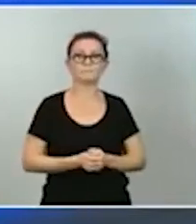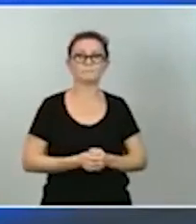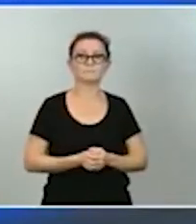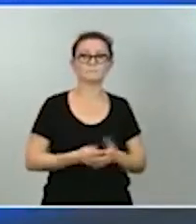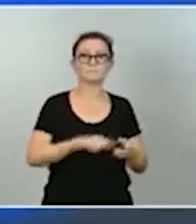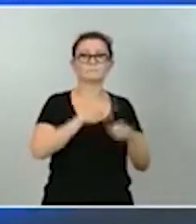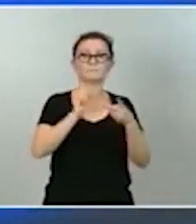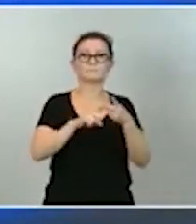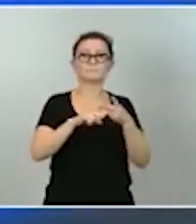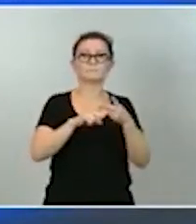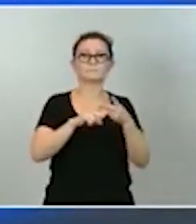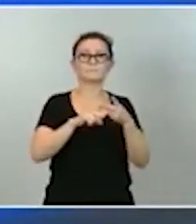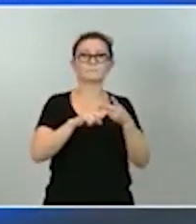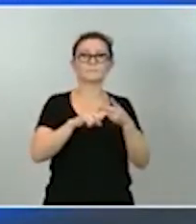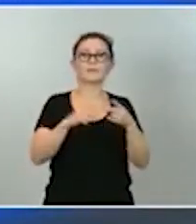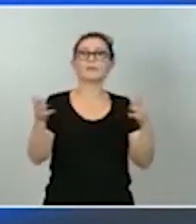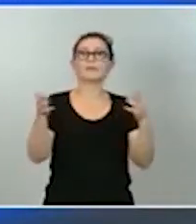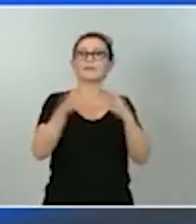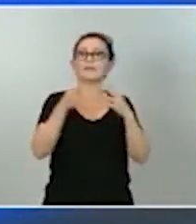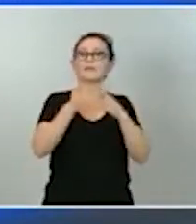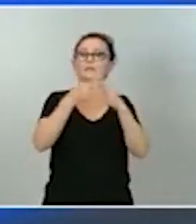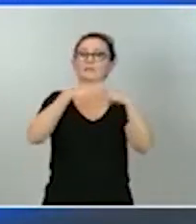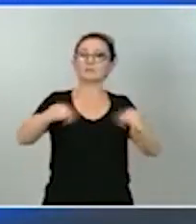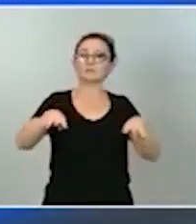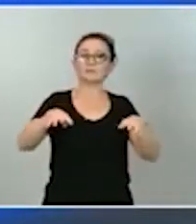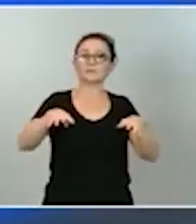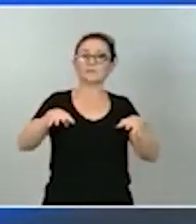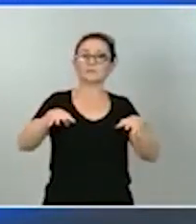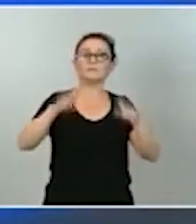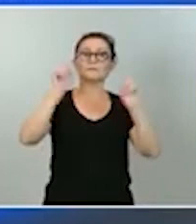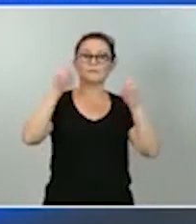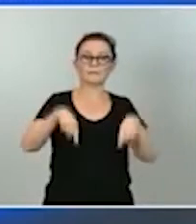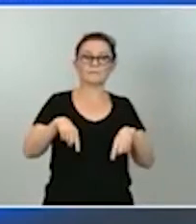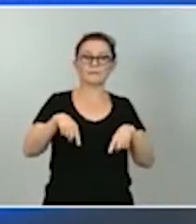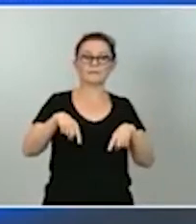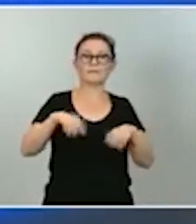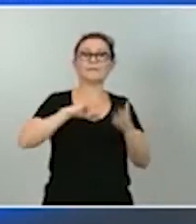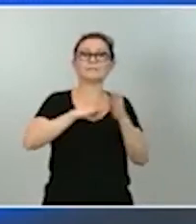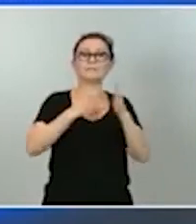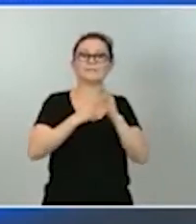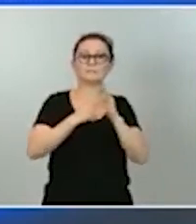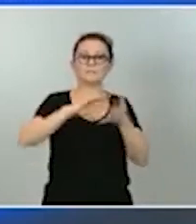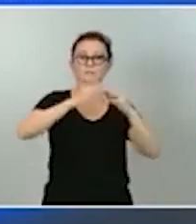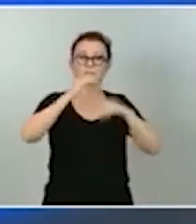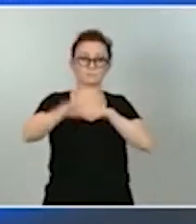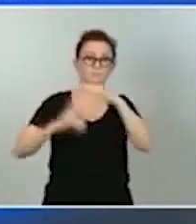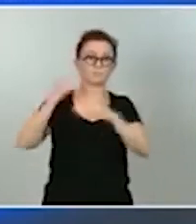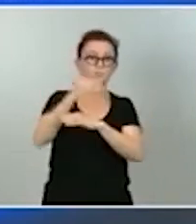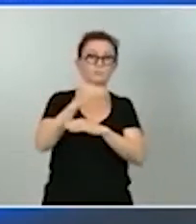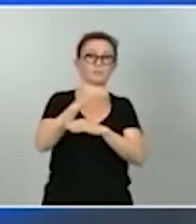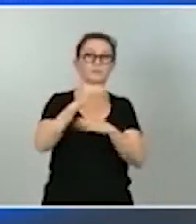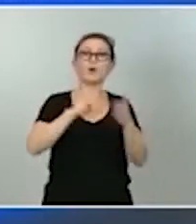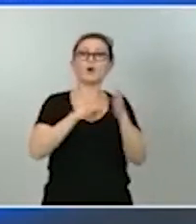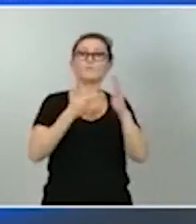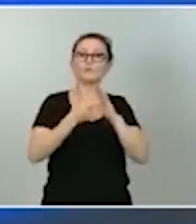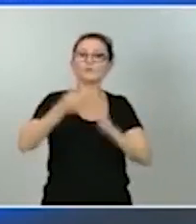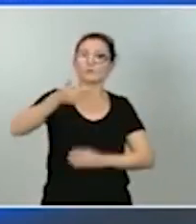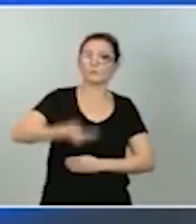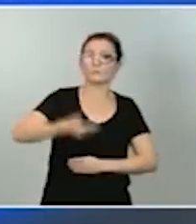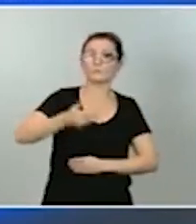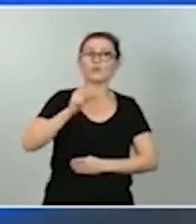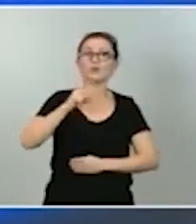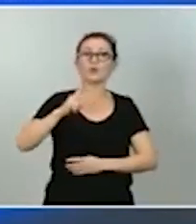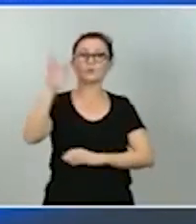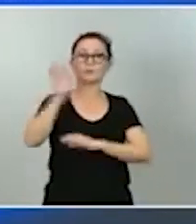infraestructuras y ecosistemas resilientes este es el segundo proyecto tractor que va a recibir el 12% de los